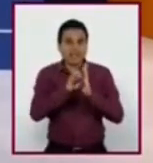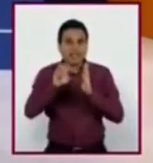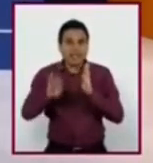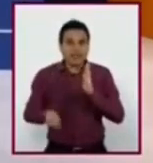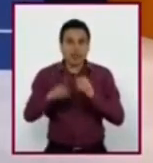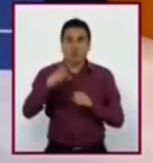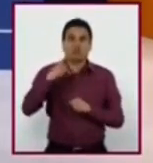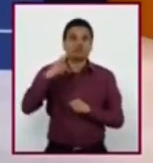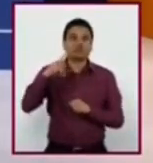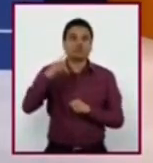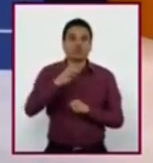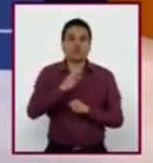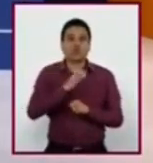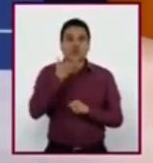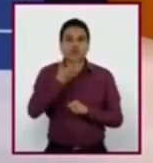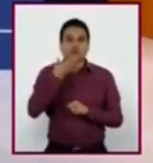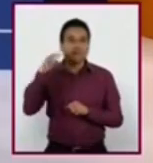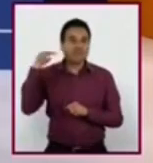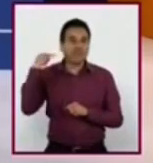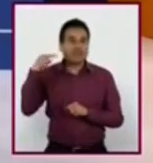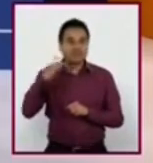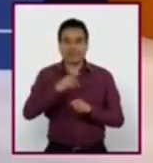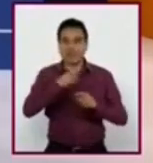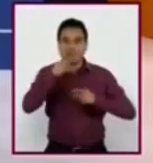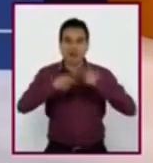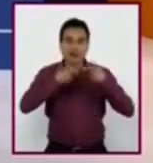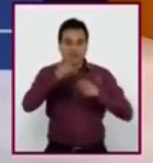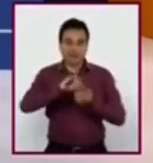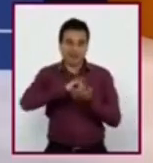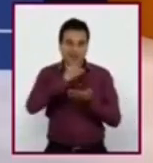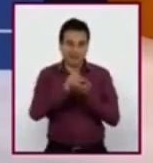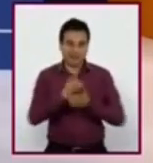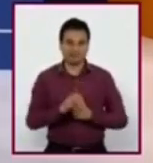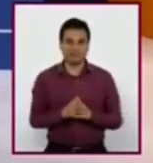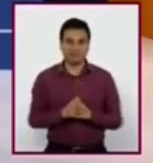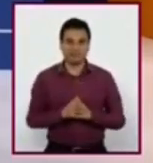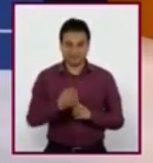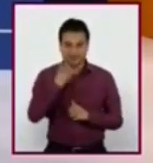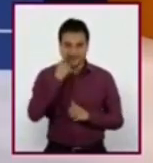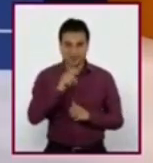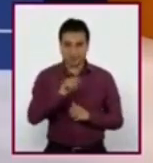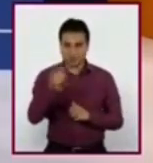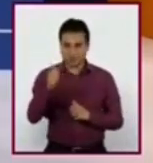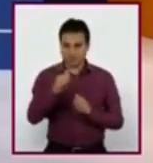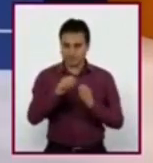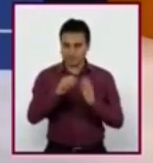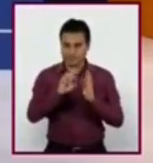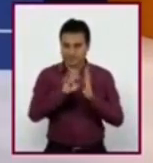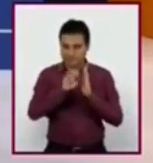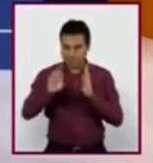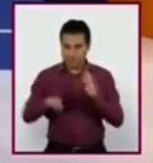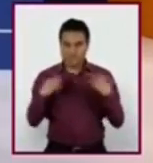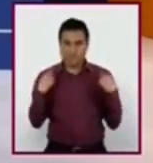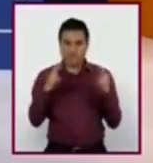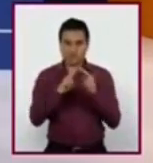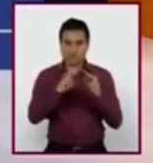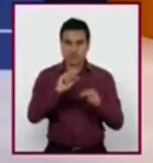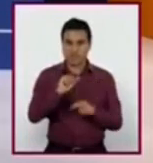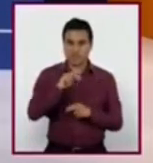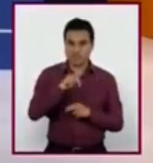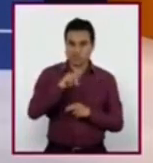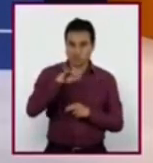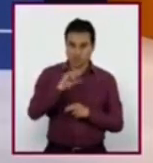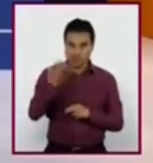vistazo de Jalapa a través de su lenguaje. Ahora veamos el siguiente texto que el profesor Antonio de Caso